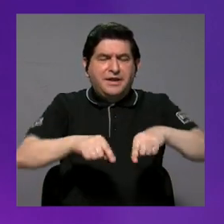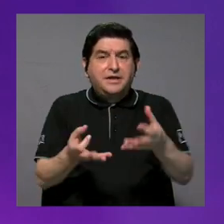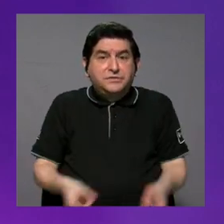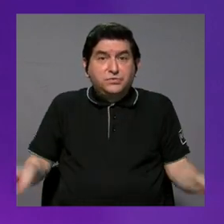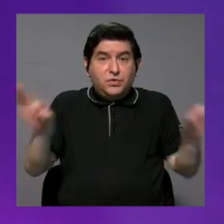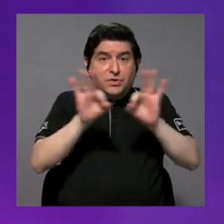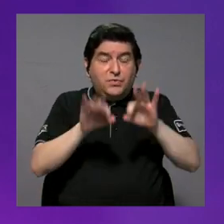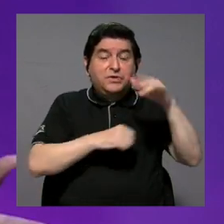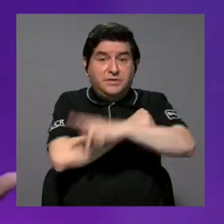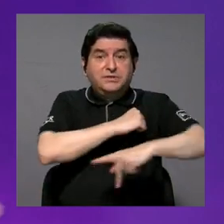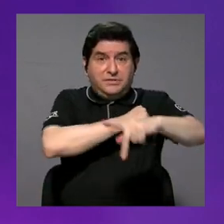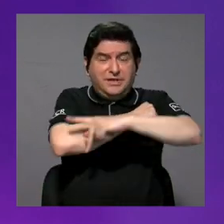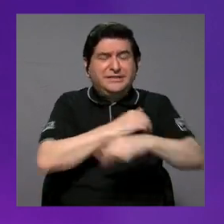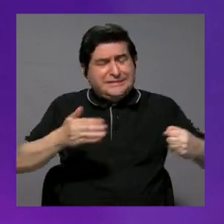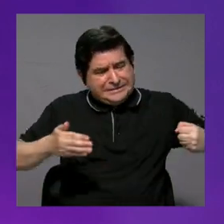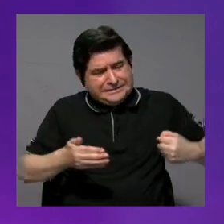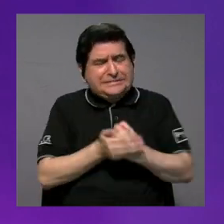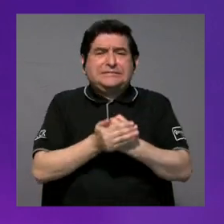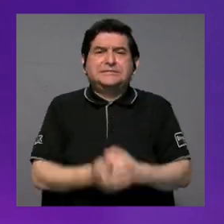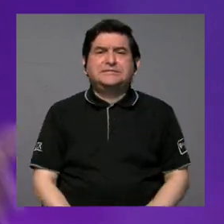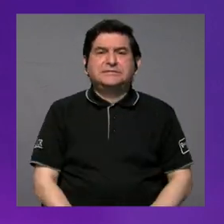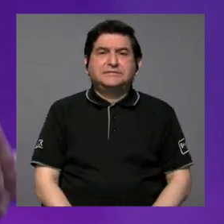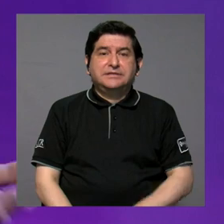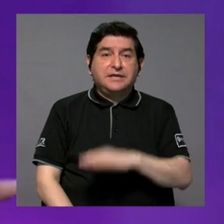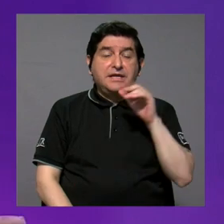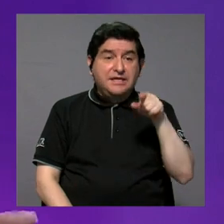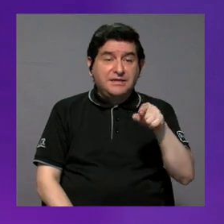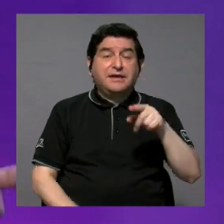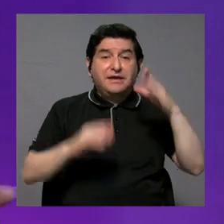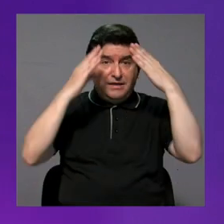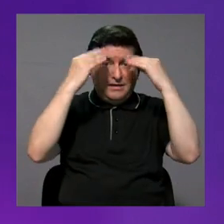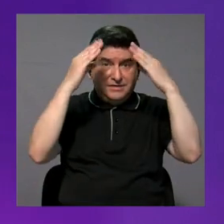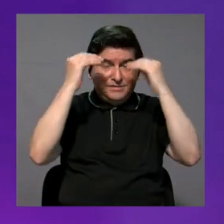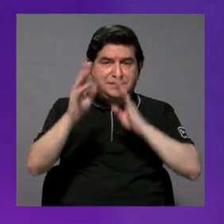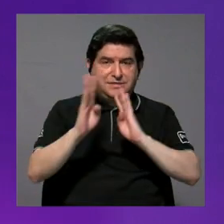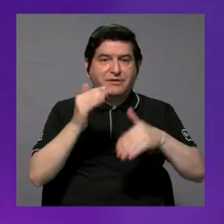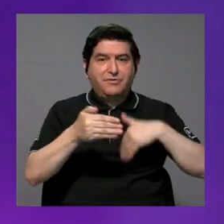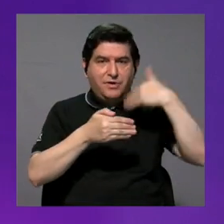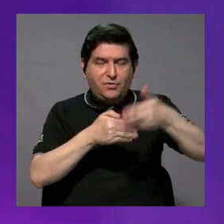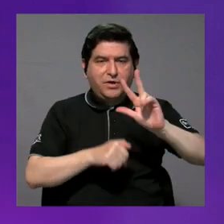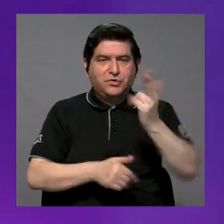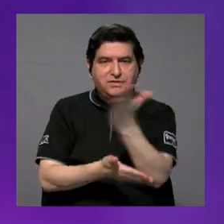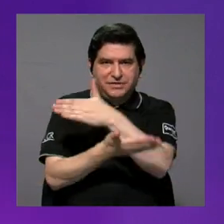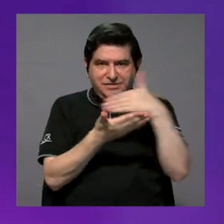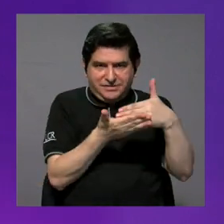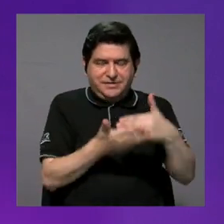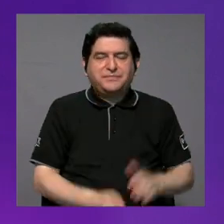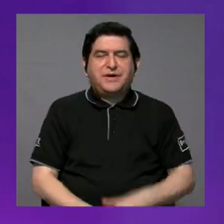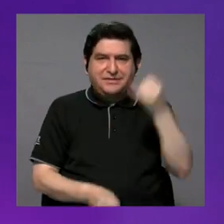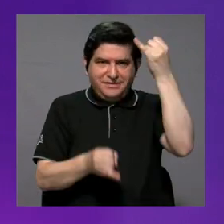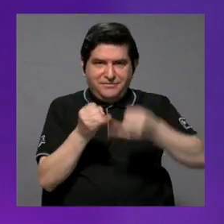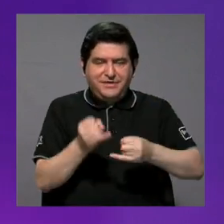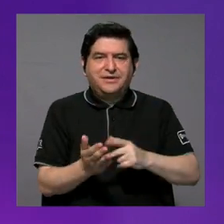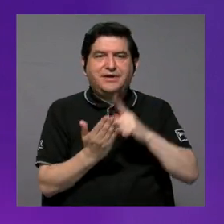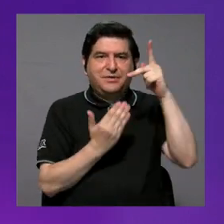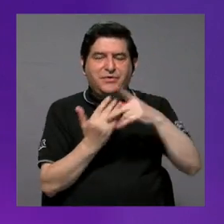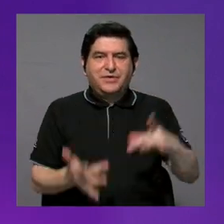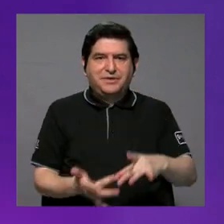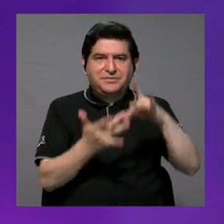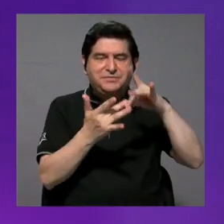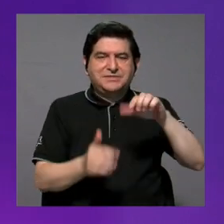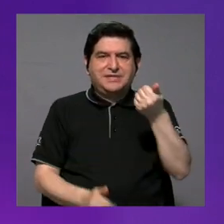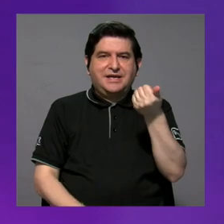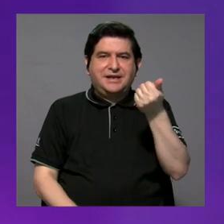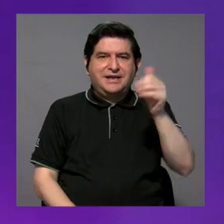sonado últimamente en nuestro país, muy lamentable, y justamente sobre esta información vamos a hablar en nuestro tercer y último bloque de este Especiales 15